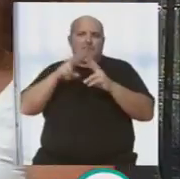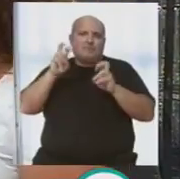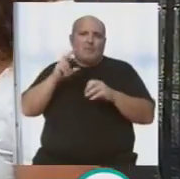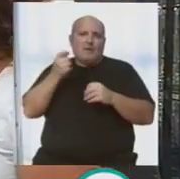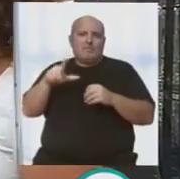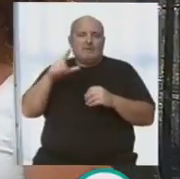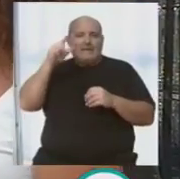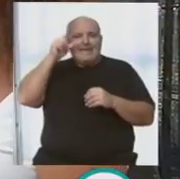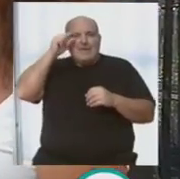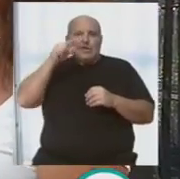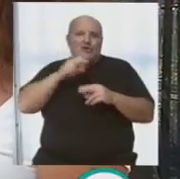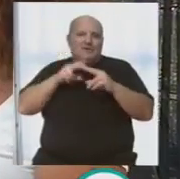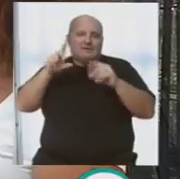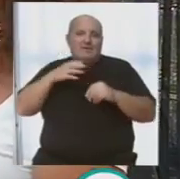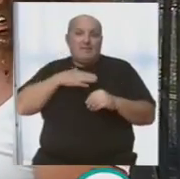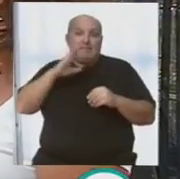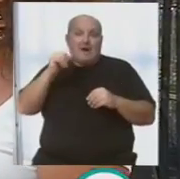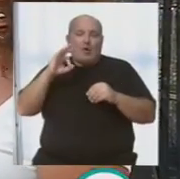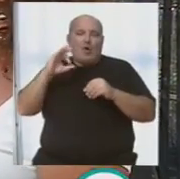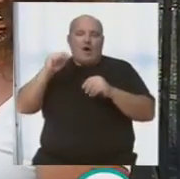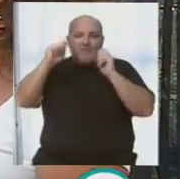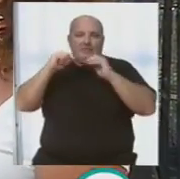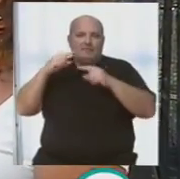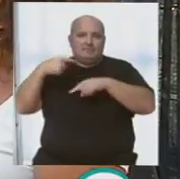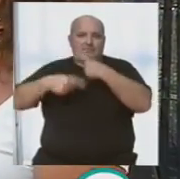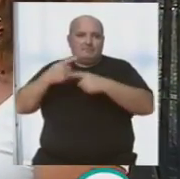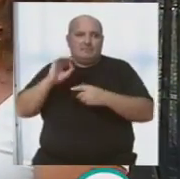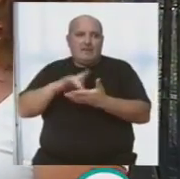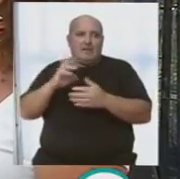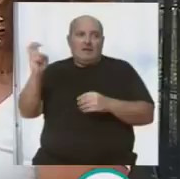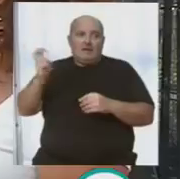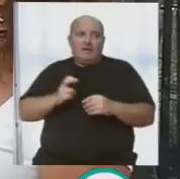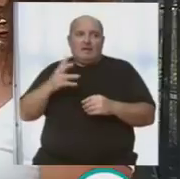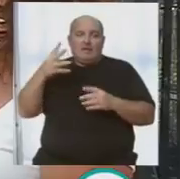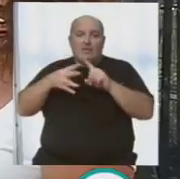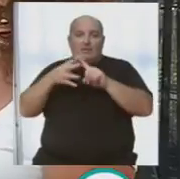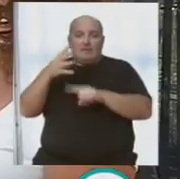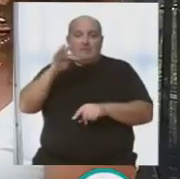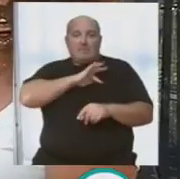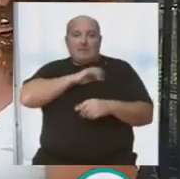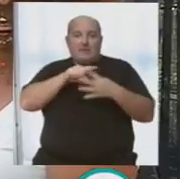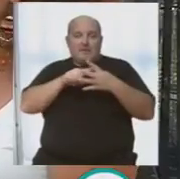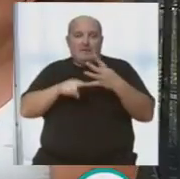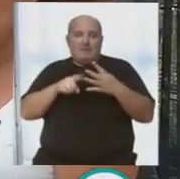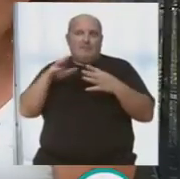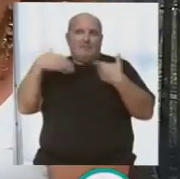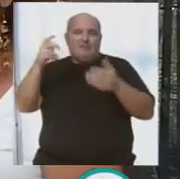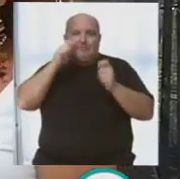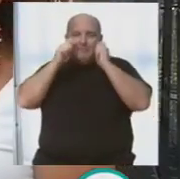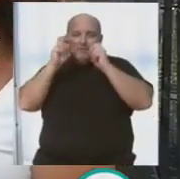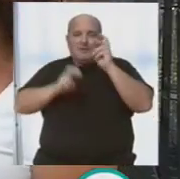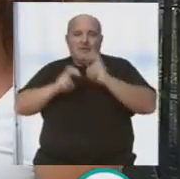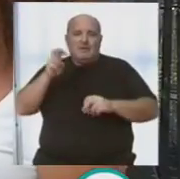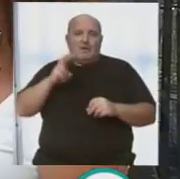centenario de Paco Alba, sea, que hace todo. Paco Alba, la tradición, va a ser la presencia de los cuatro primeros premios para que los forasteros tengan un